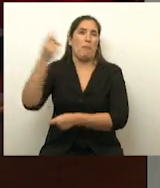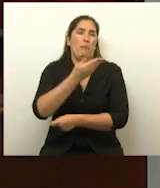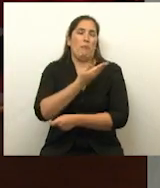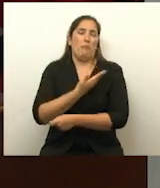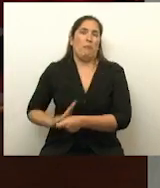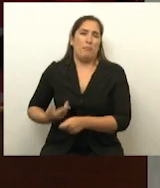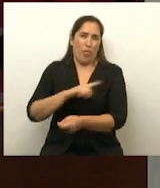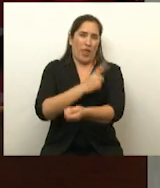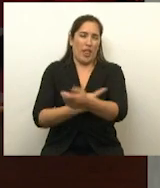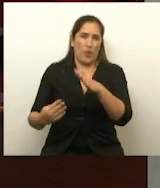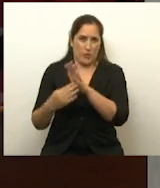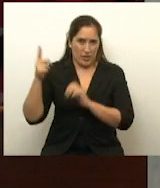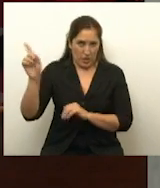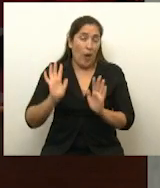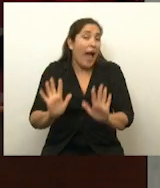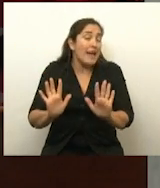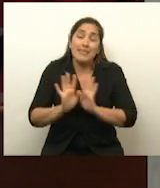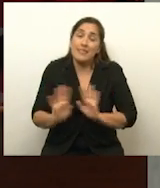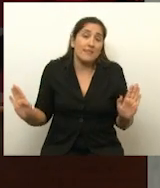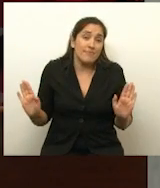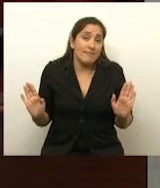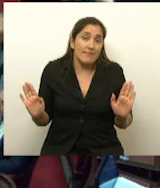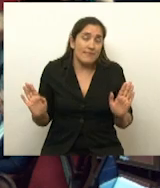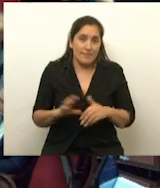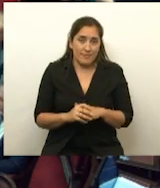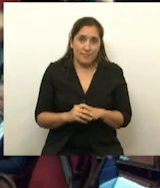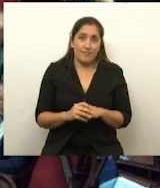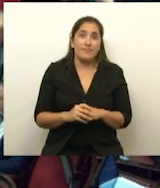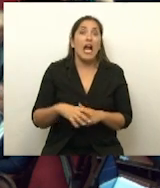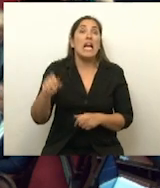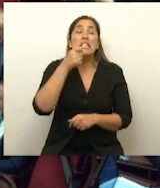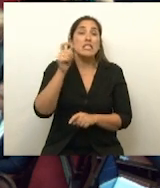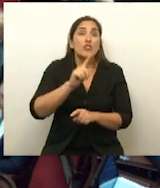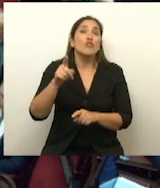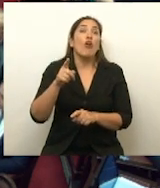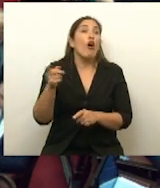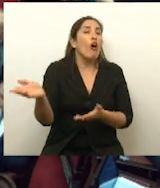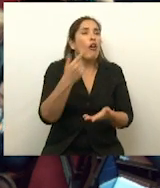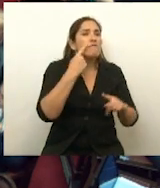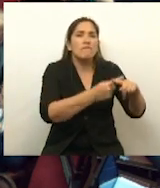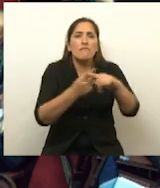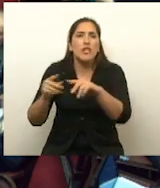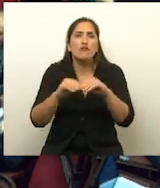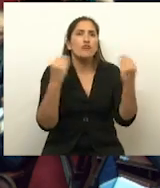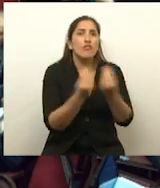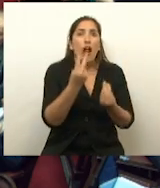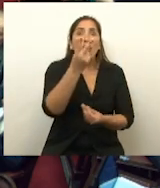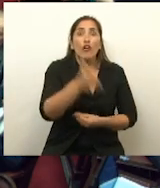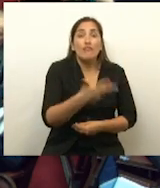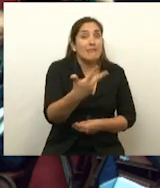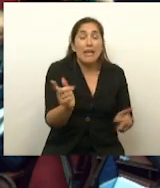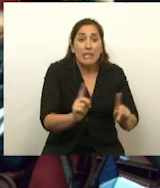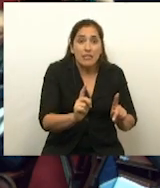Es así, Senador Closs, es así. Tiene que lograr los dos tercios, el artículo 81. Si no reúne los dos tercios, tiene la palabra el Senador Closs.